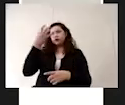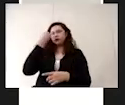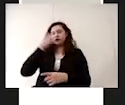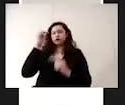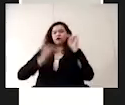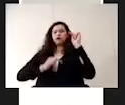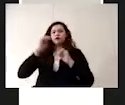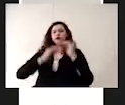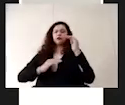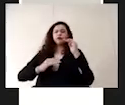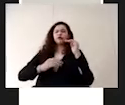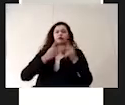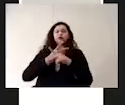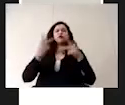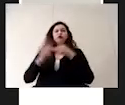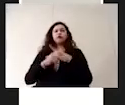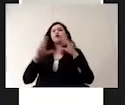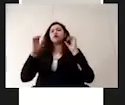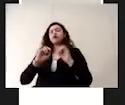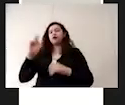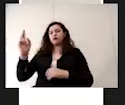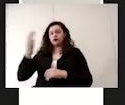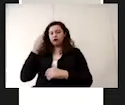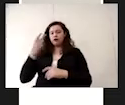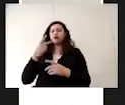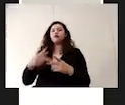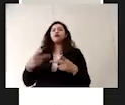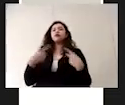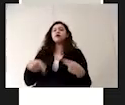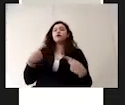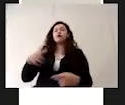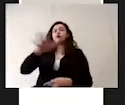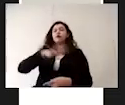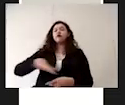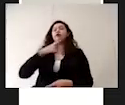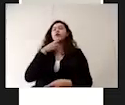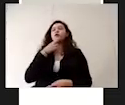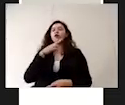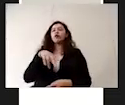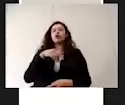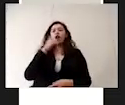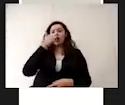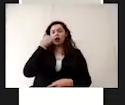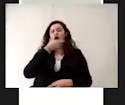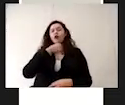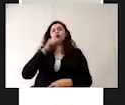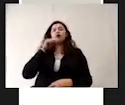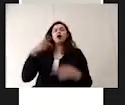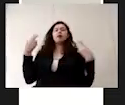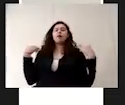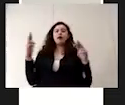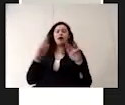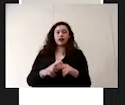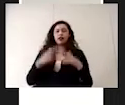medio superior y superior. Entonces, público usuario es toda alumna, alumno, docente y o